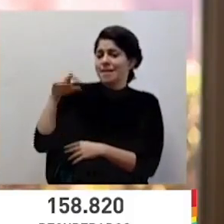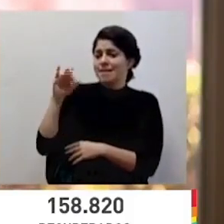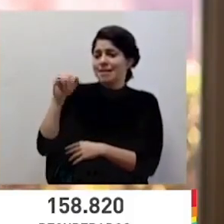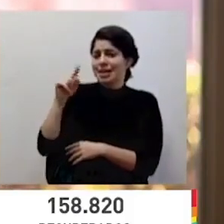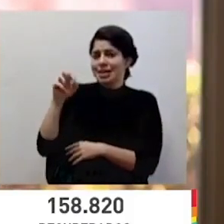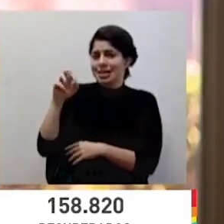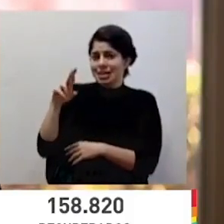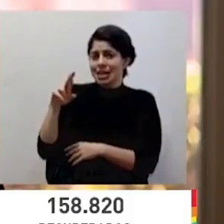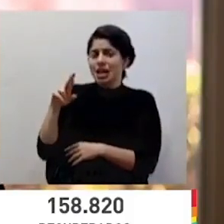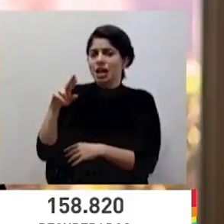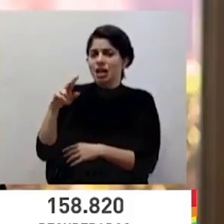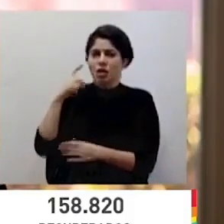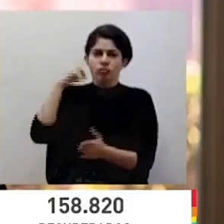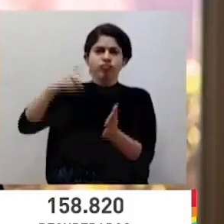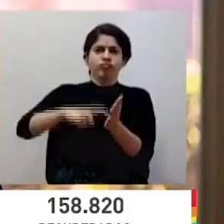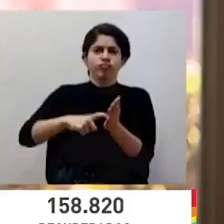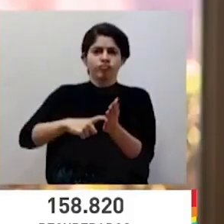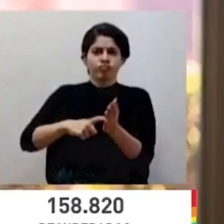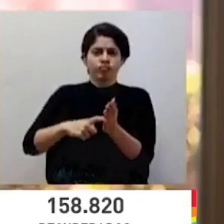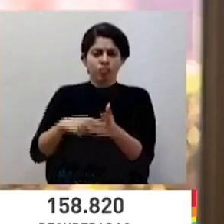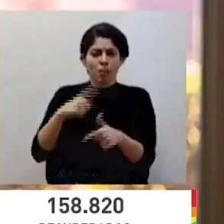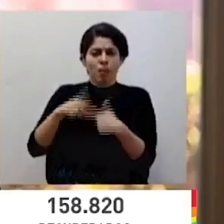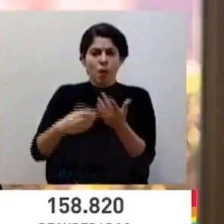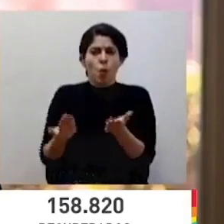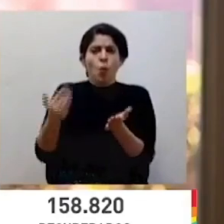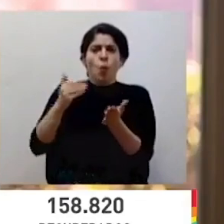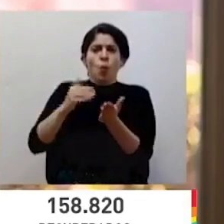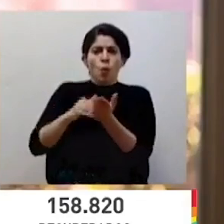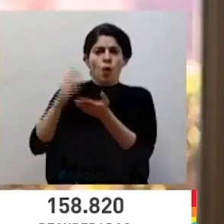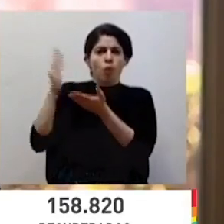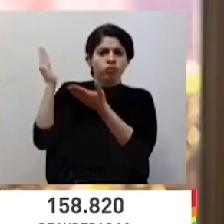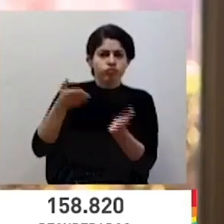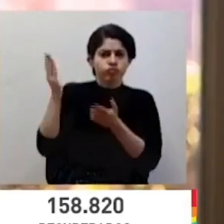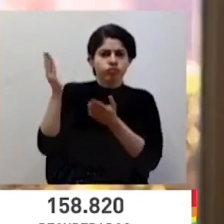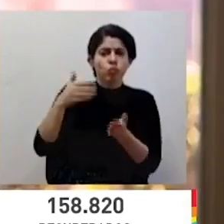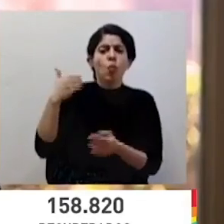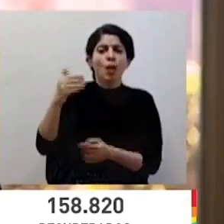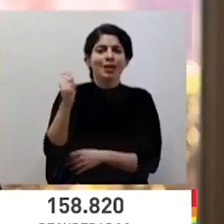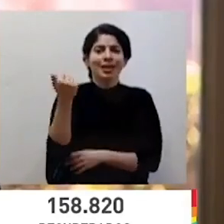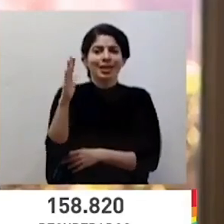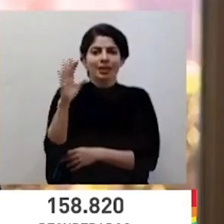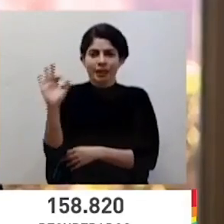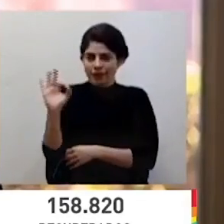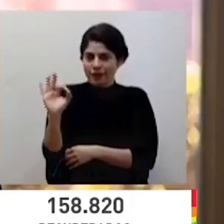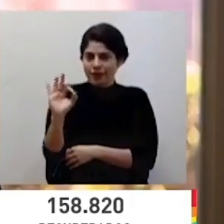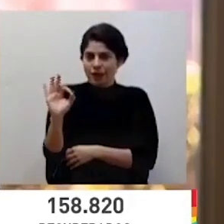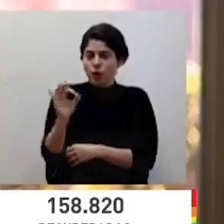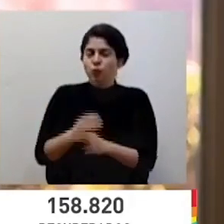ratifica, de que reanuda los envíos a partir del 15 de febrero.